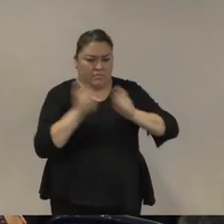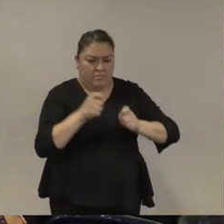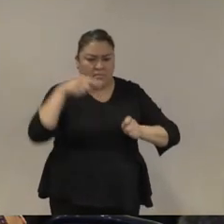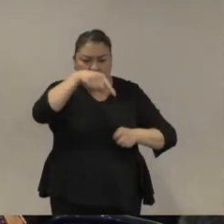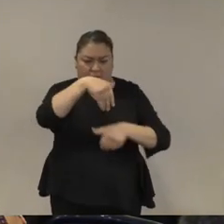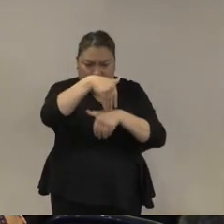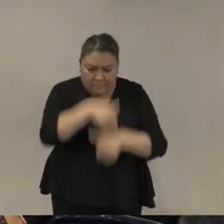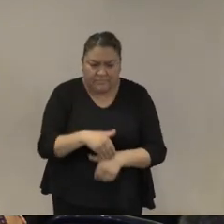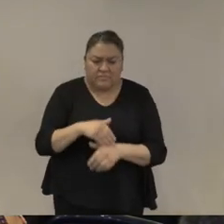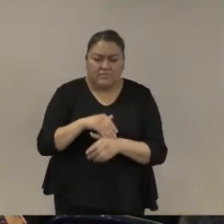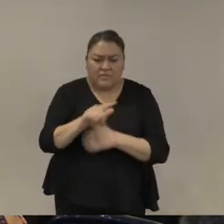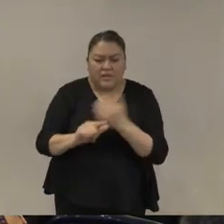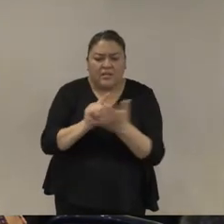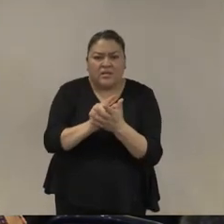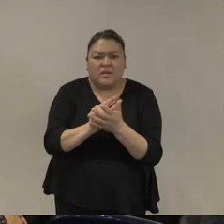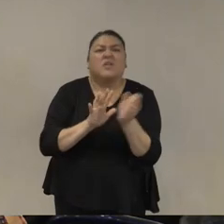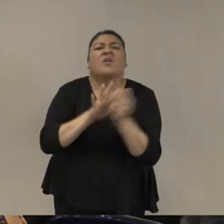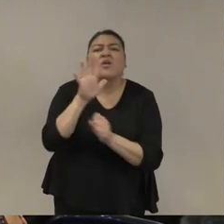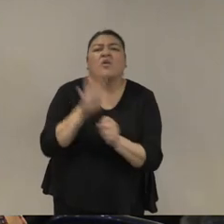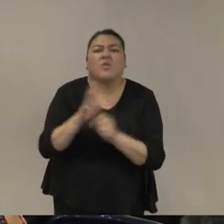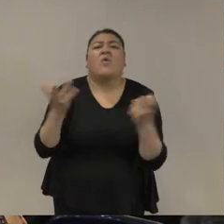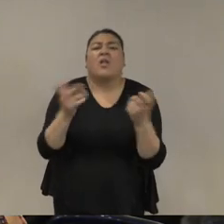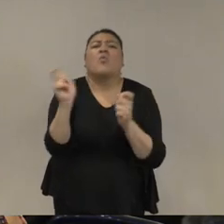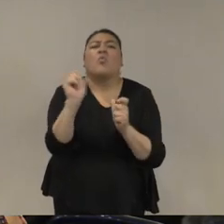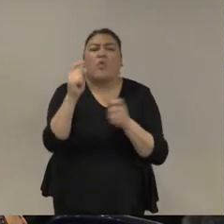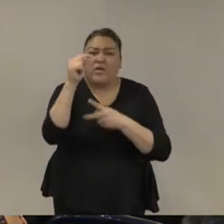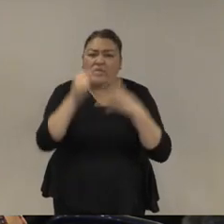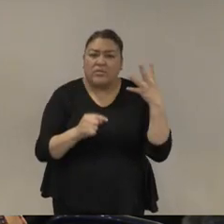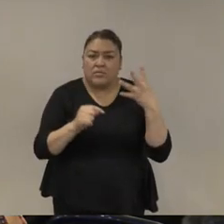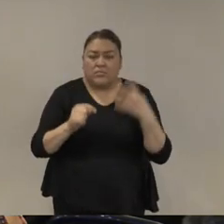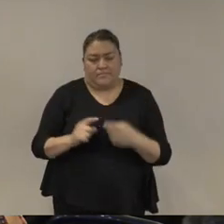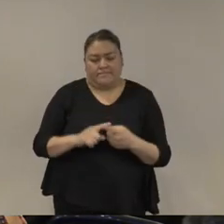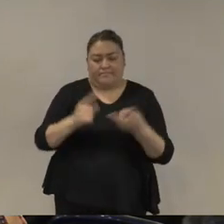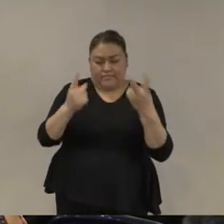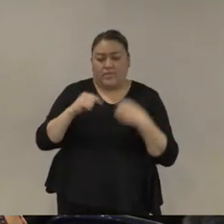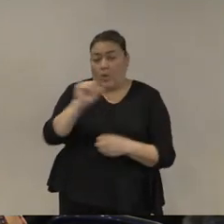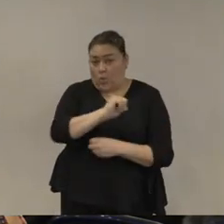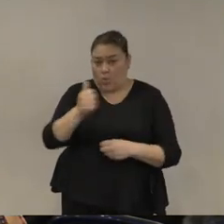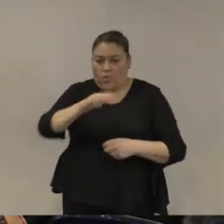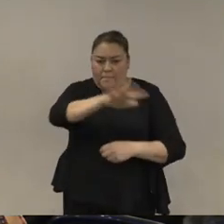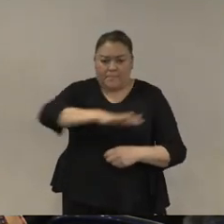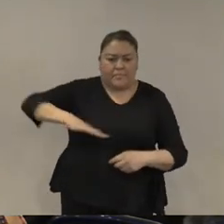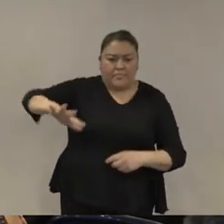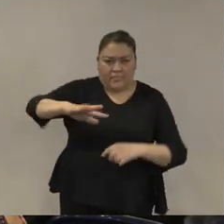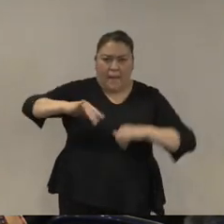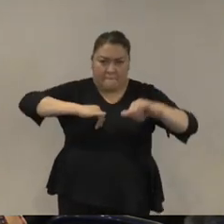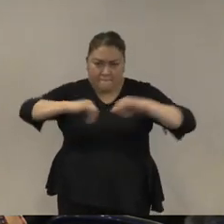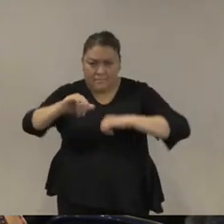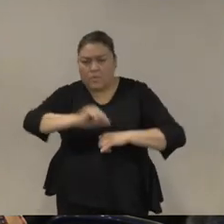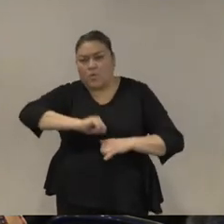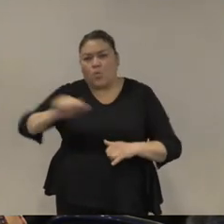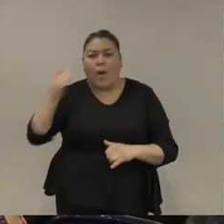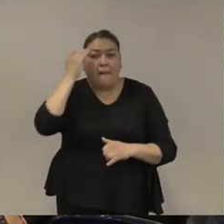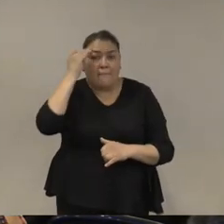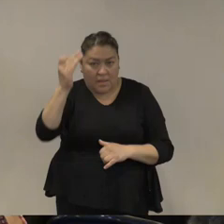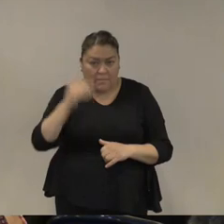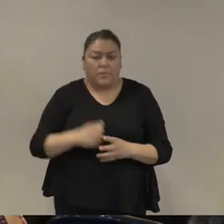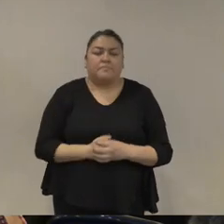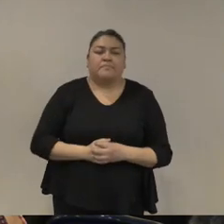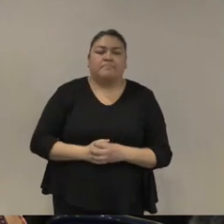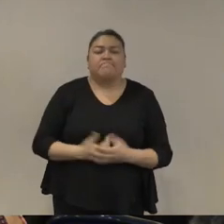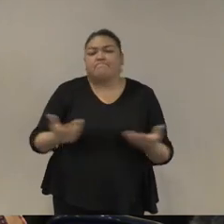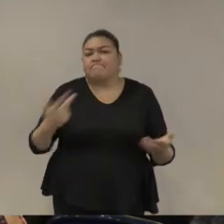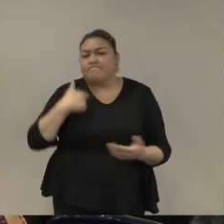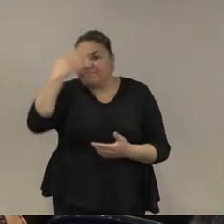segundo el recorte geográfico y temporal no convertir